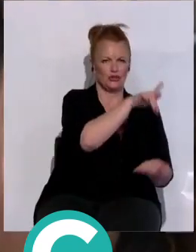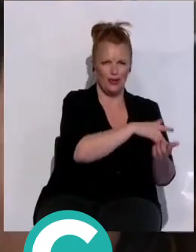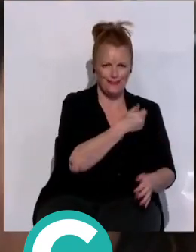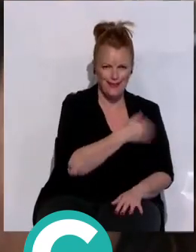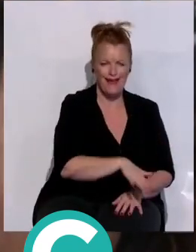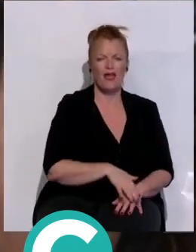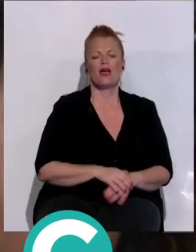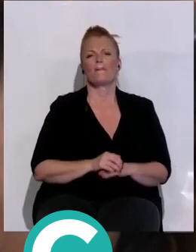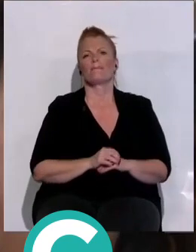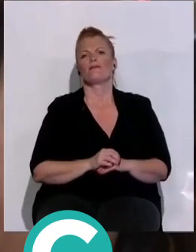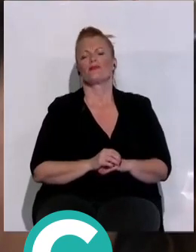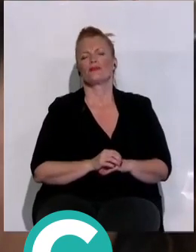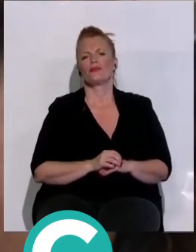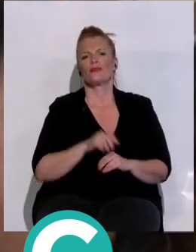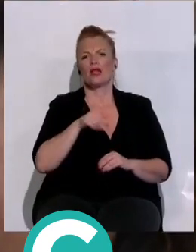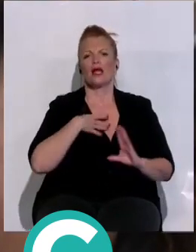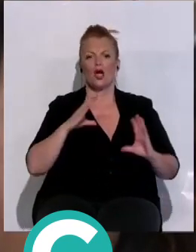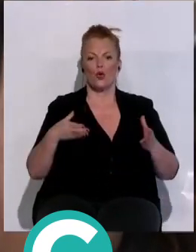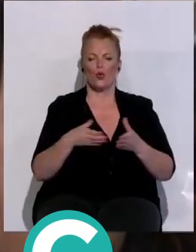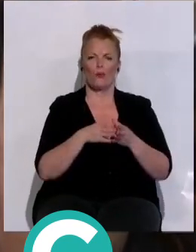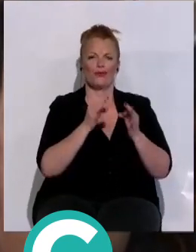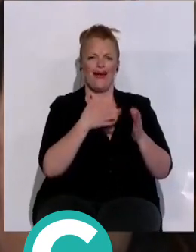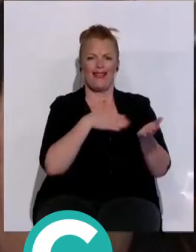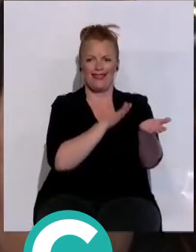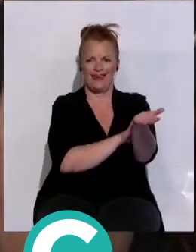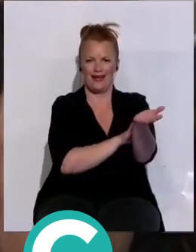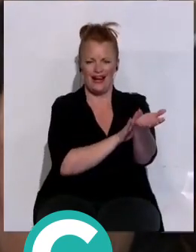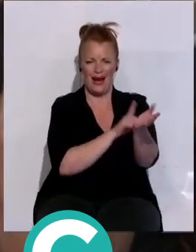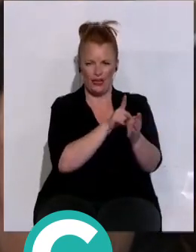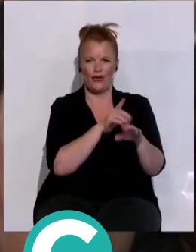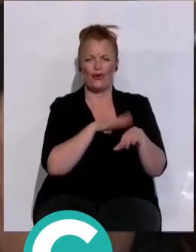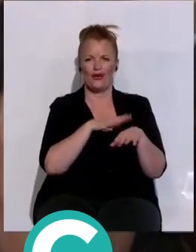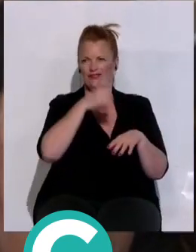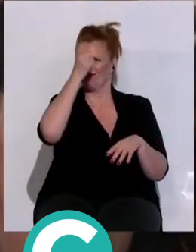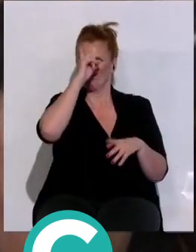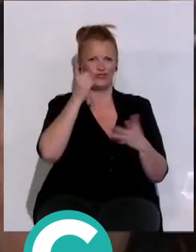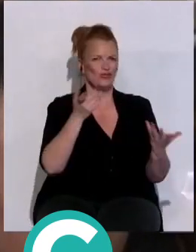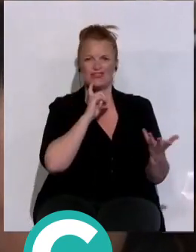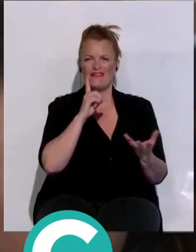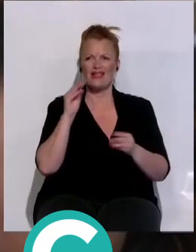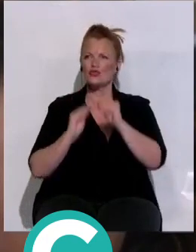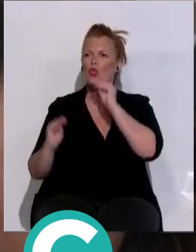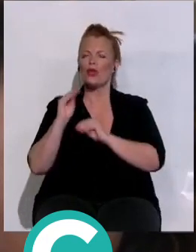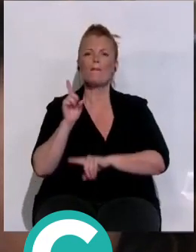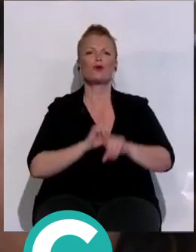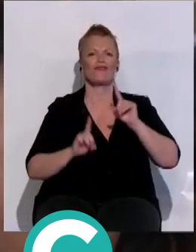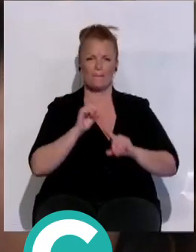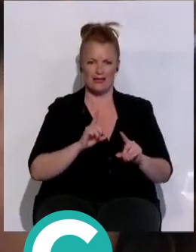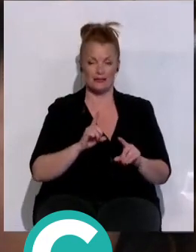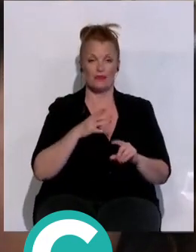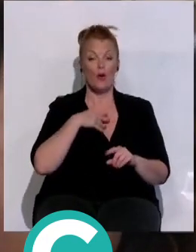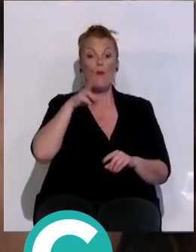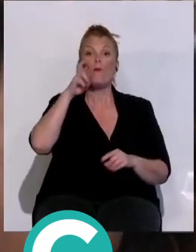grupo de izquierdas, este conglomerado que no han sabido arreglar los problemas que tiene la ciudad. El voto útil,